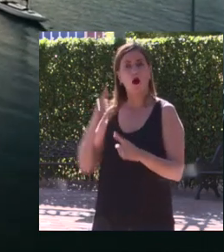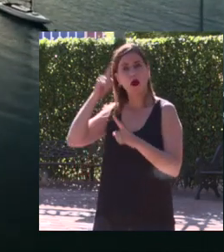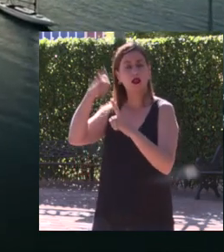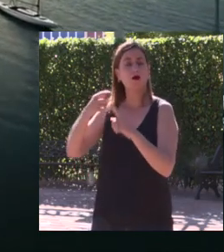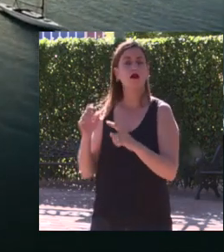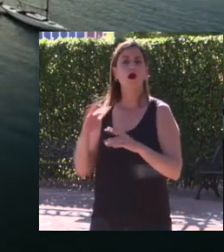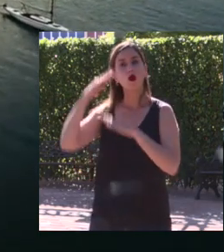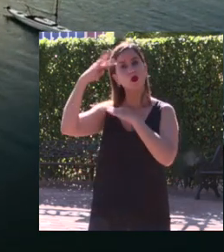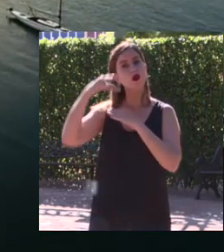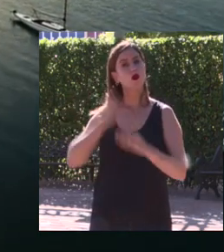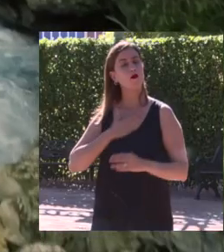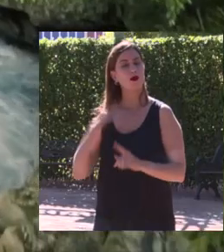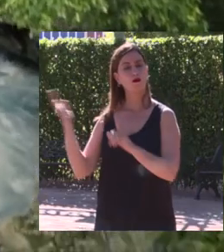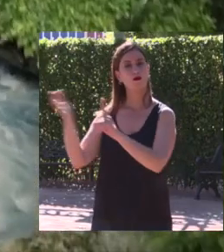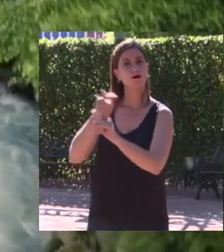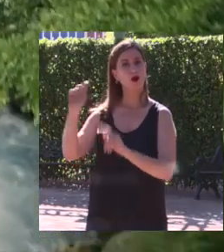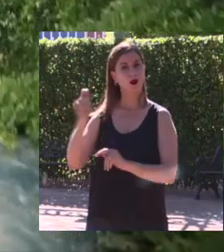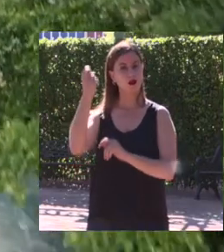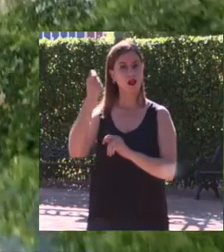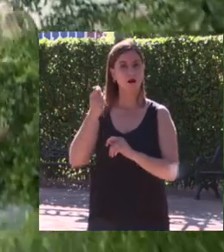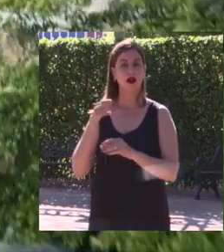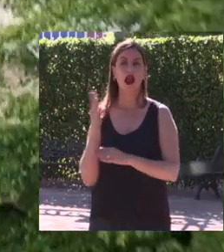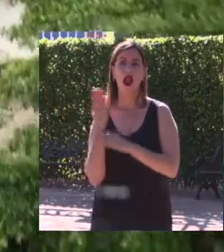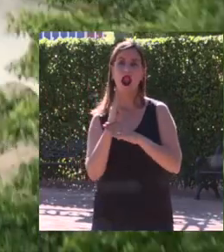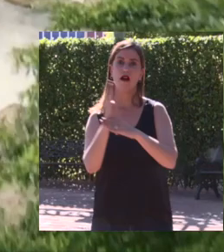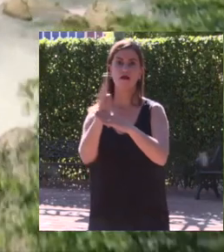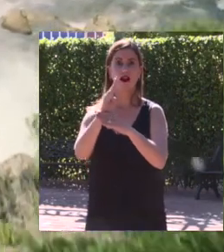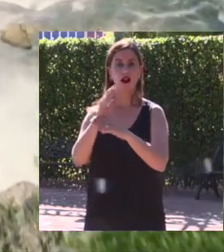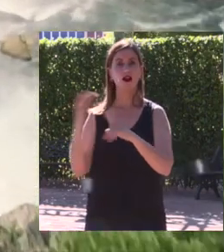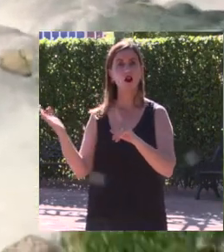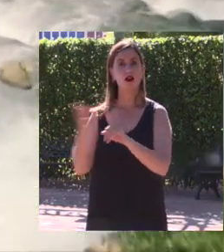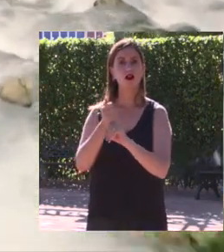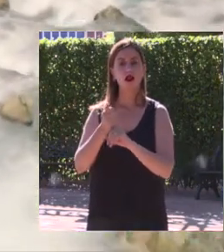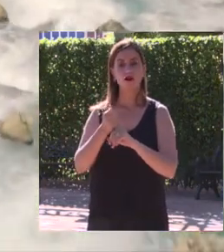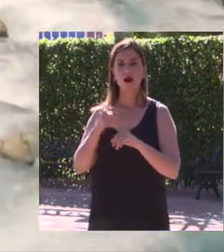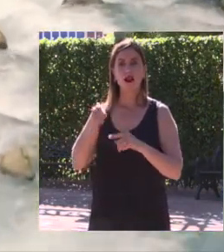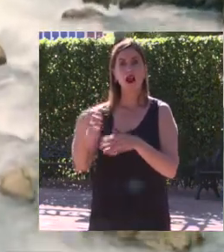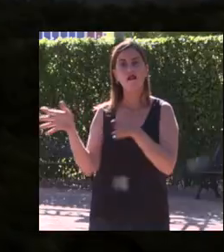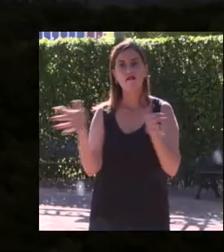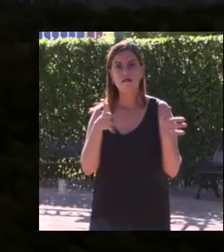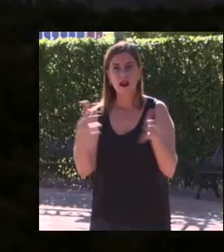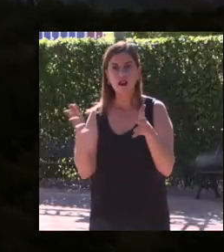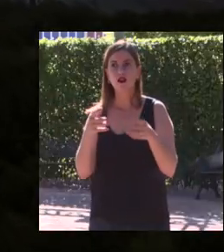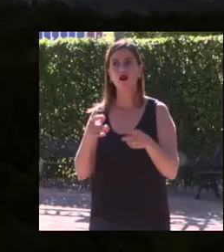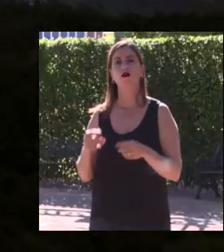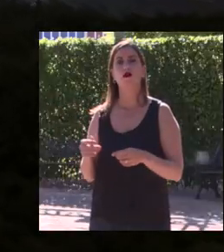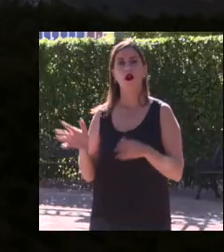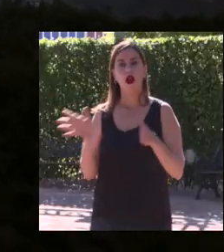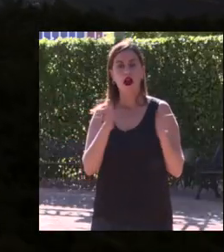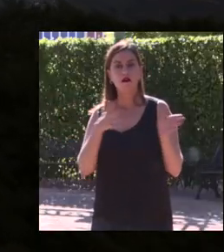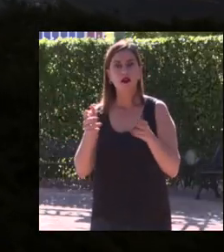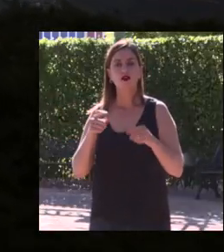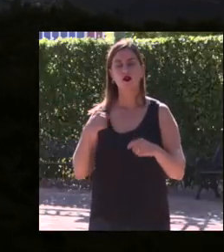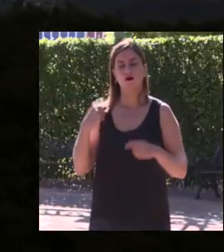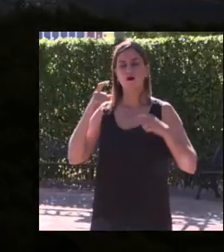hasta que dejé de fijar la vista en las velas para enfocar mi retina en él y